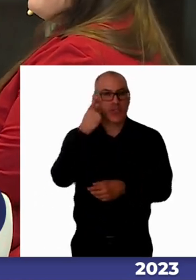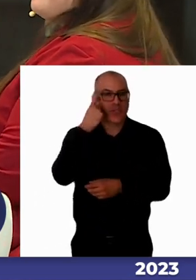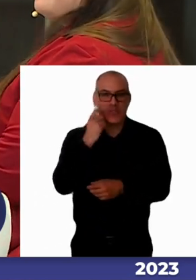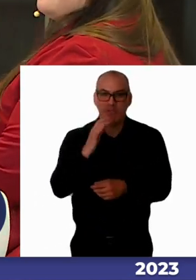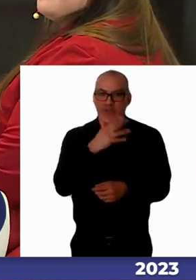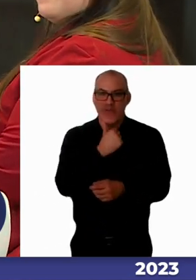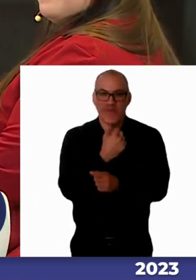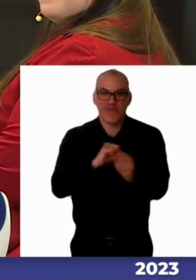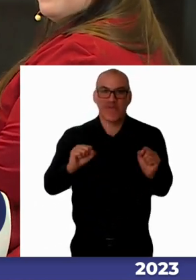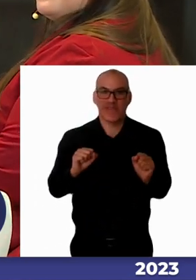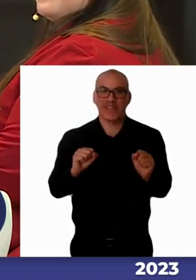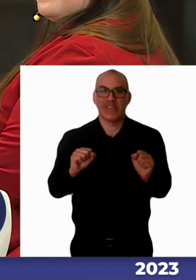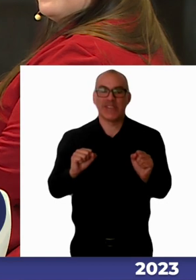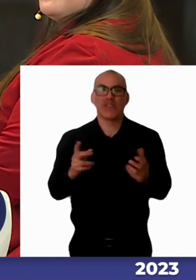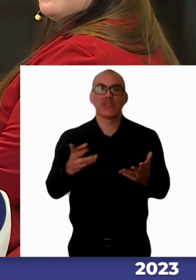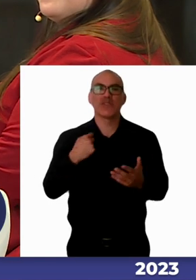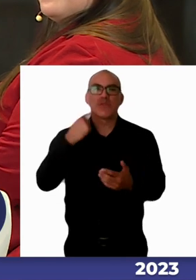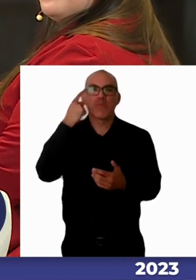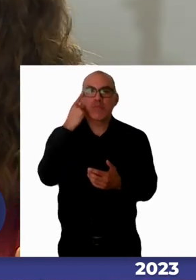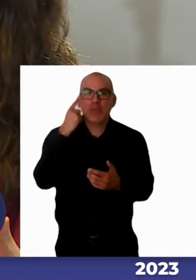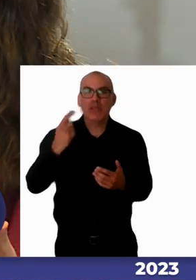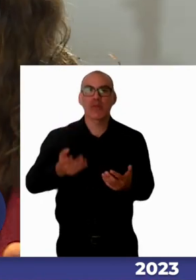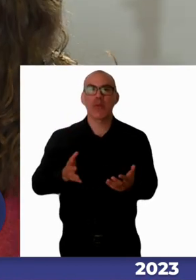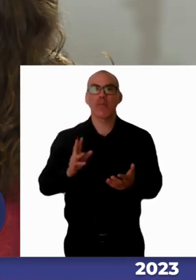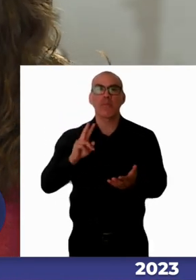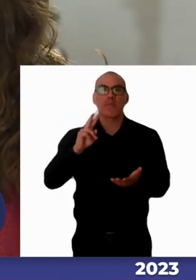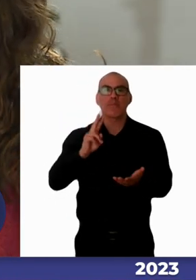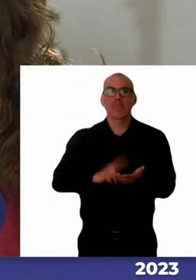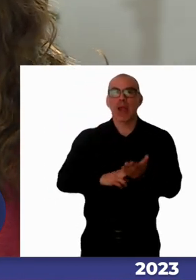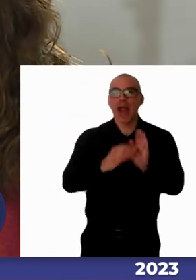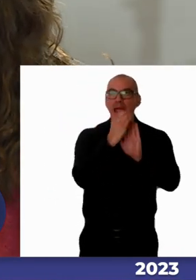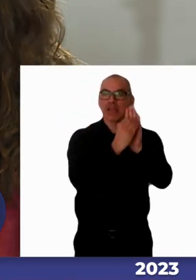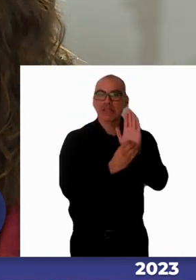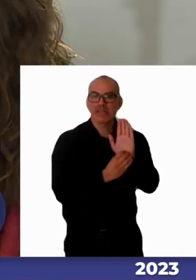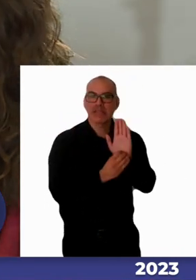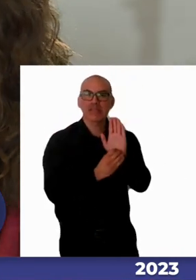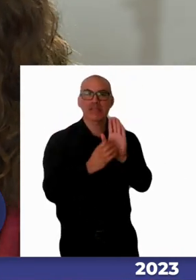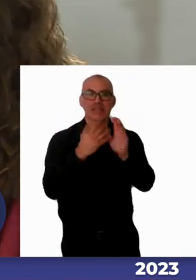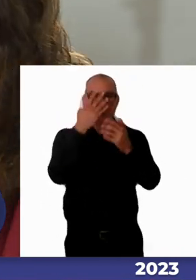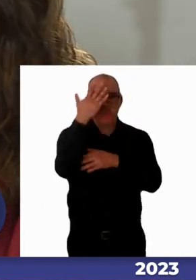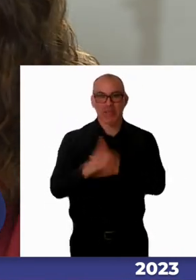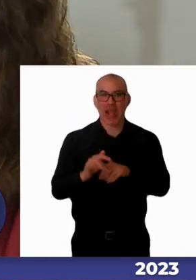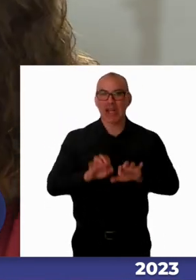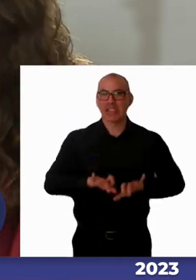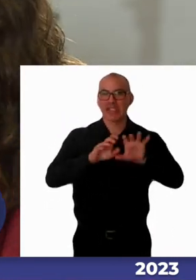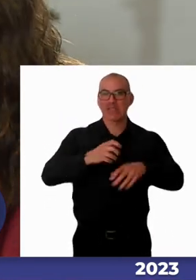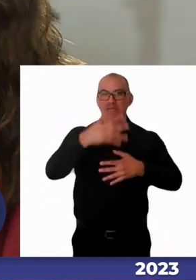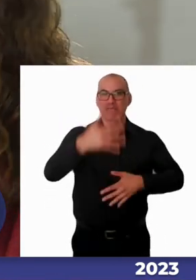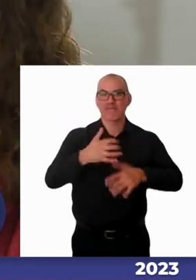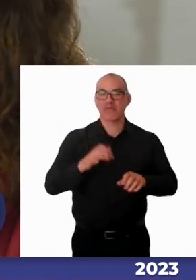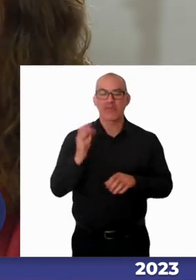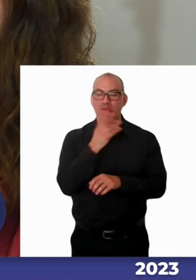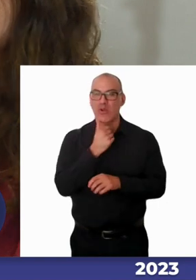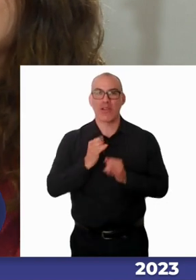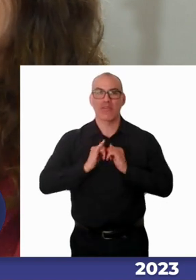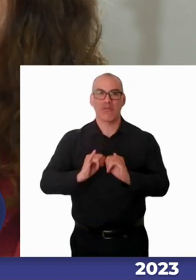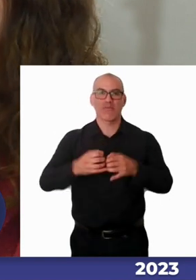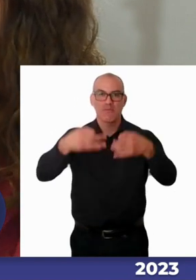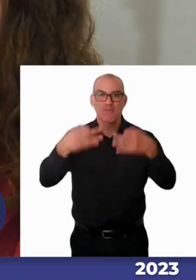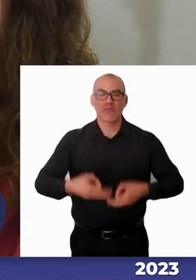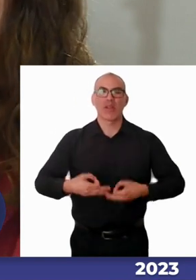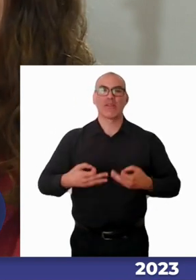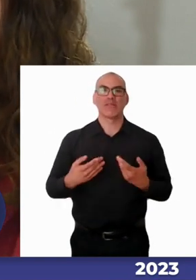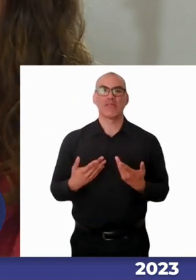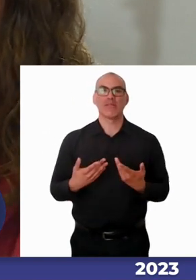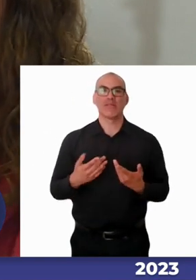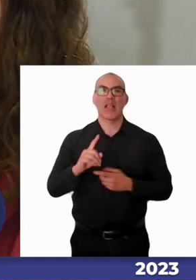parte tenemos mala data y con mala data es muy difícil construir ciertas políticas que sean eficientes por otra parte además de tener mala